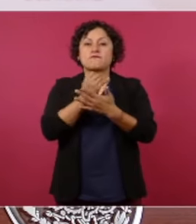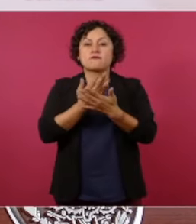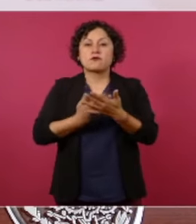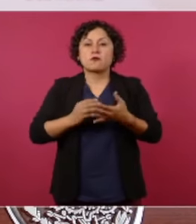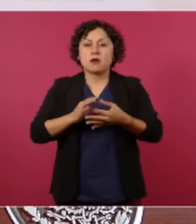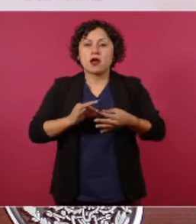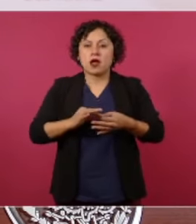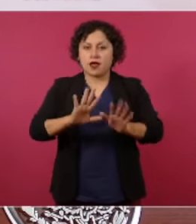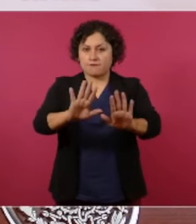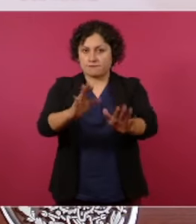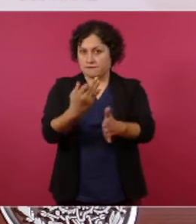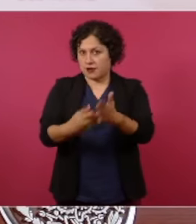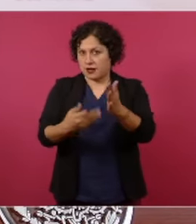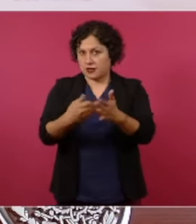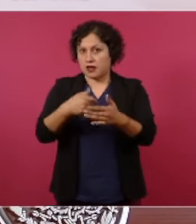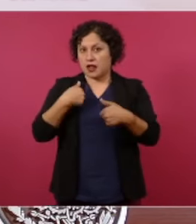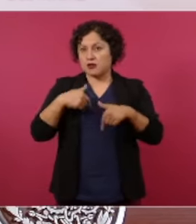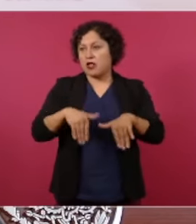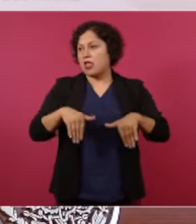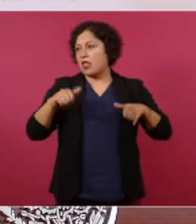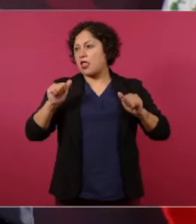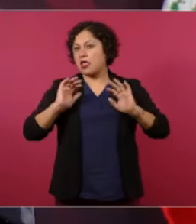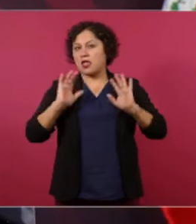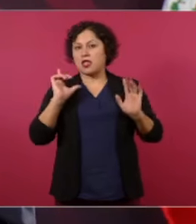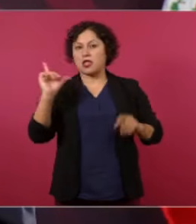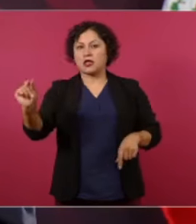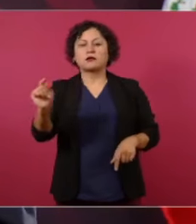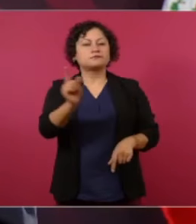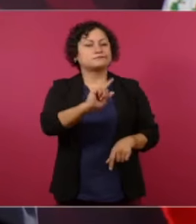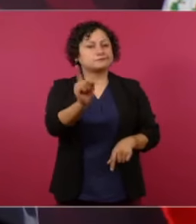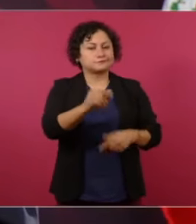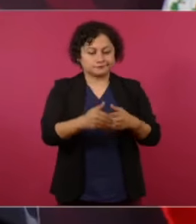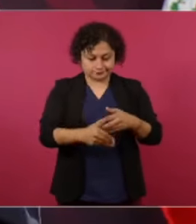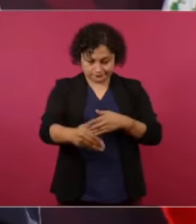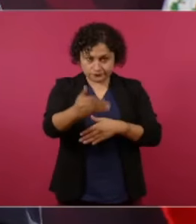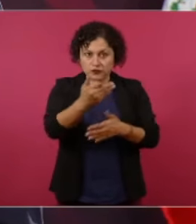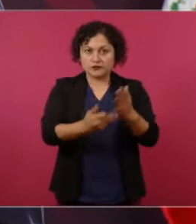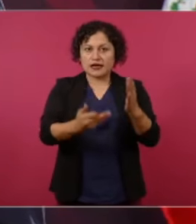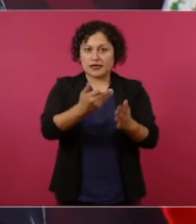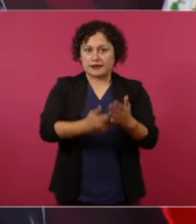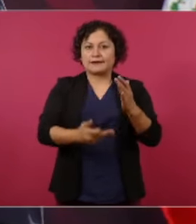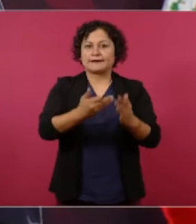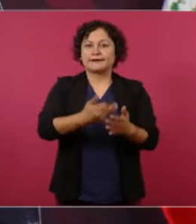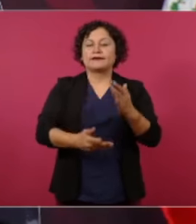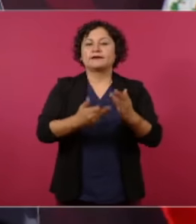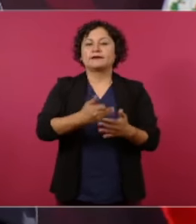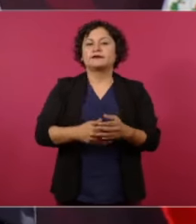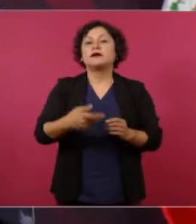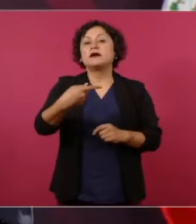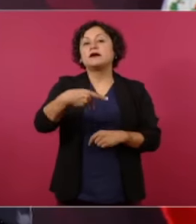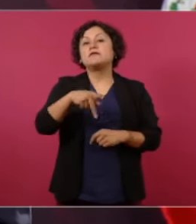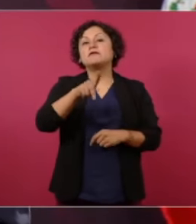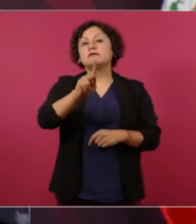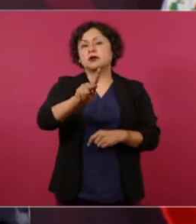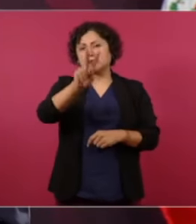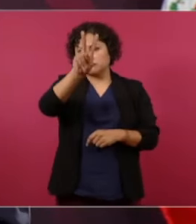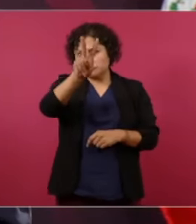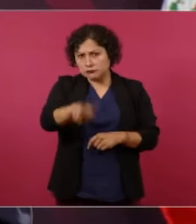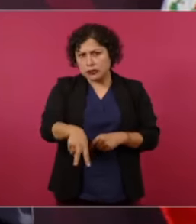nos faltan unos días, pero les adelanto, fue muy buena la relación